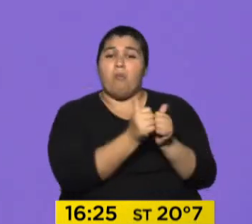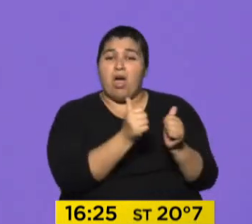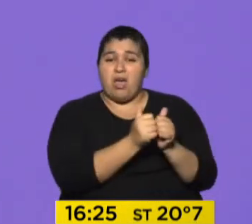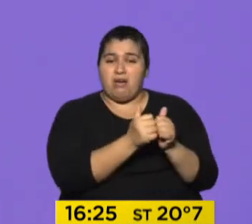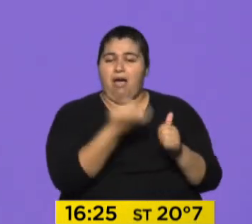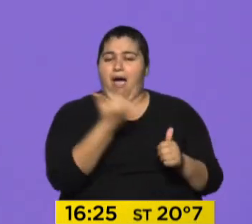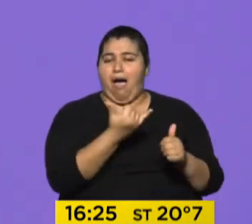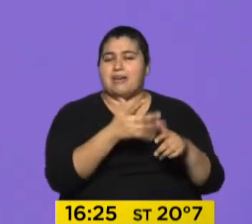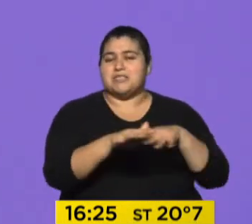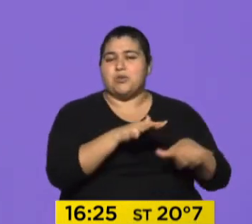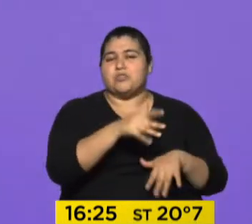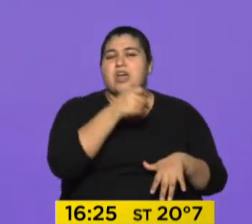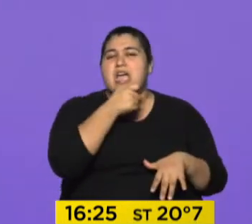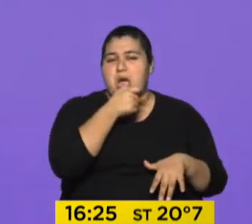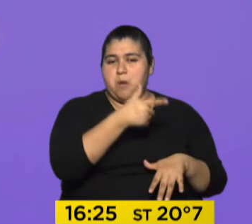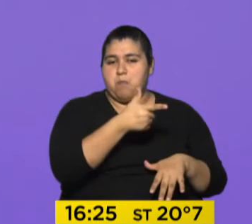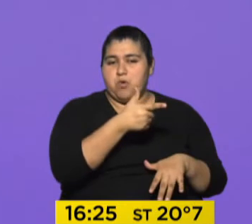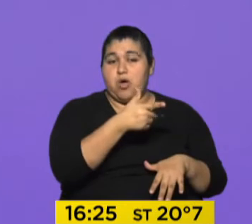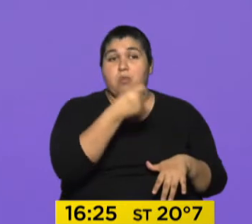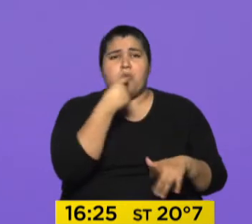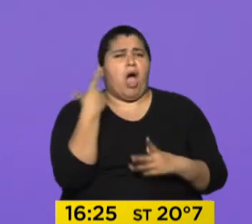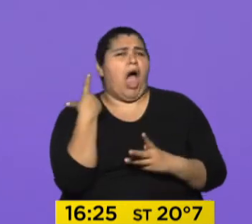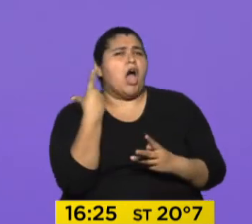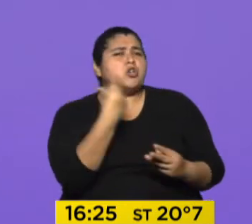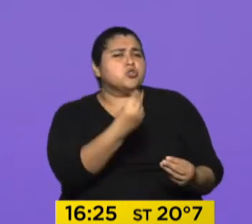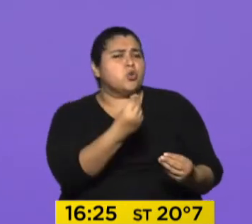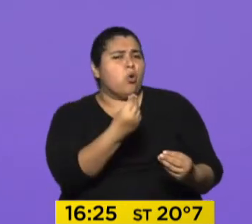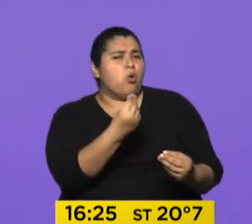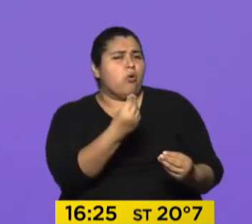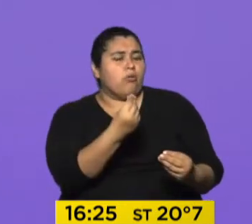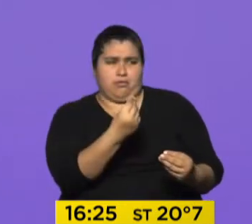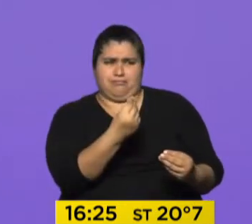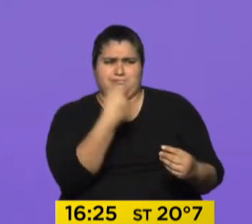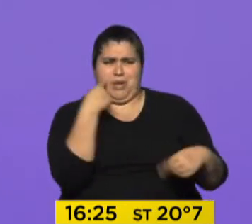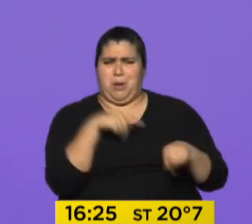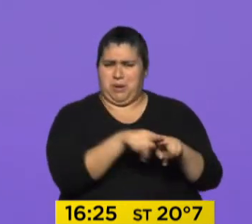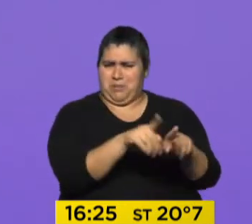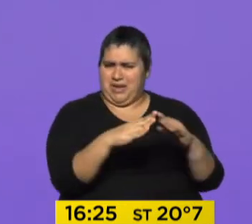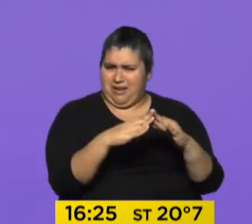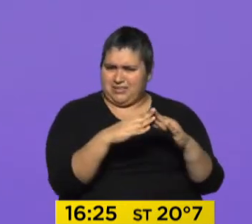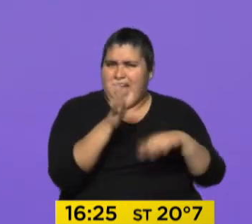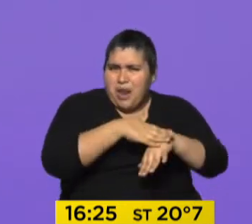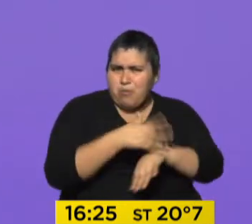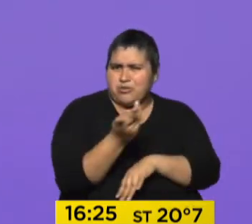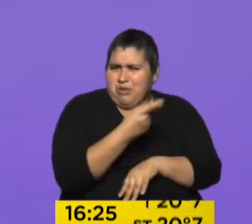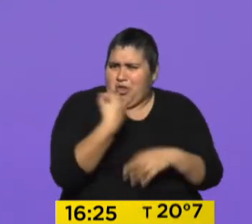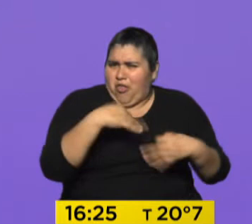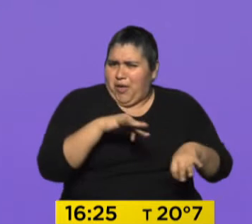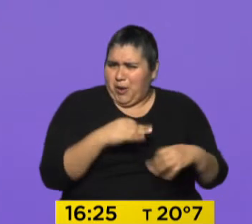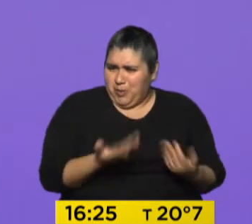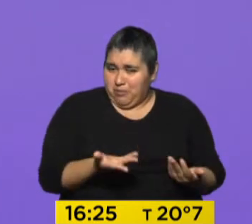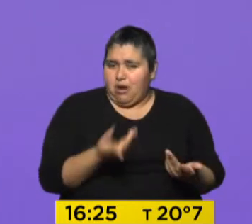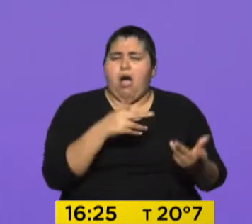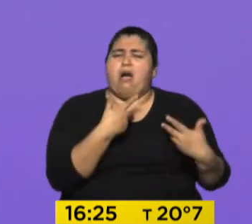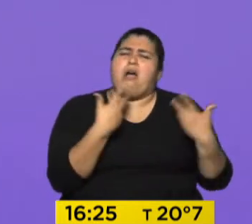encontrar varios tipos de micromachismo. Que él diga que ayuda en casa, como si no convivieran en el mismo espacio y tuvieran las mismas responsabilidades. Que él